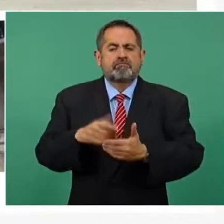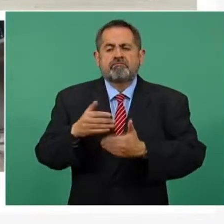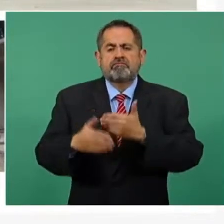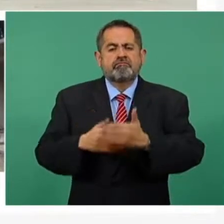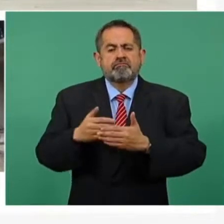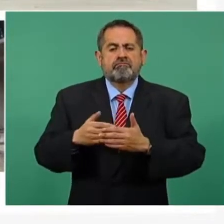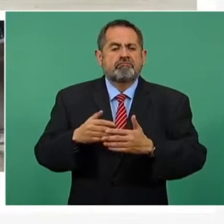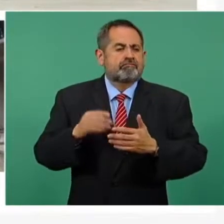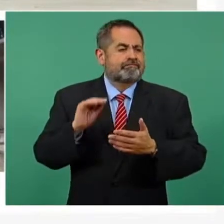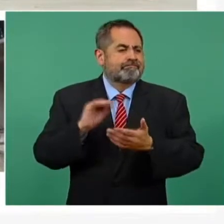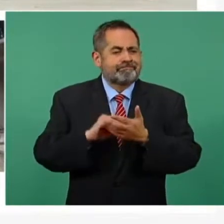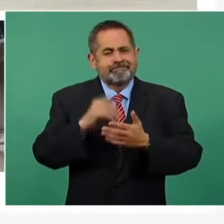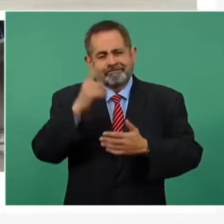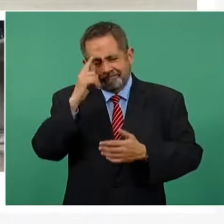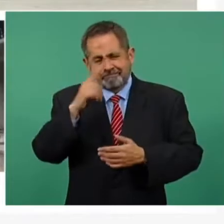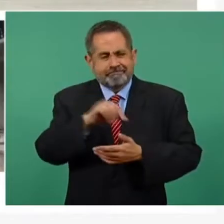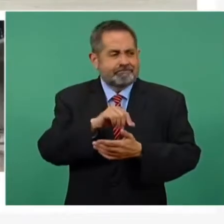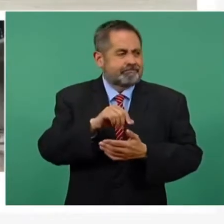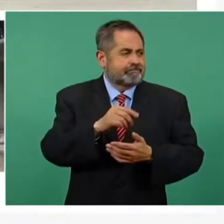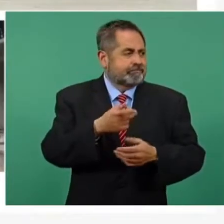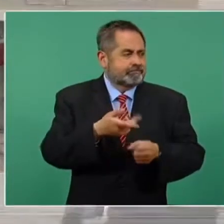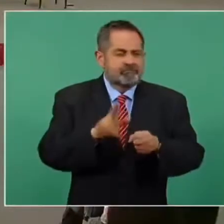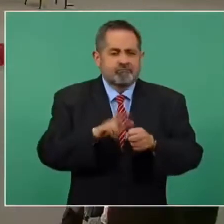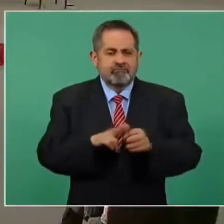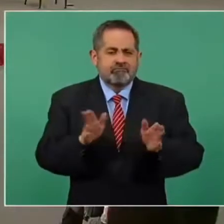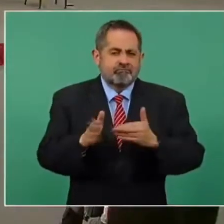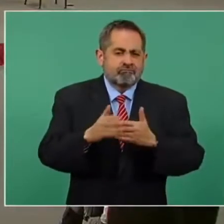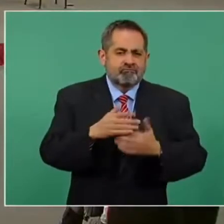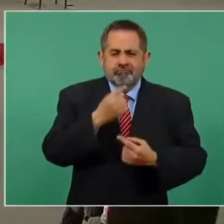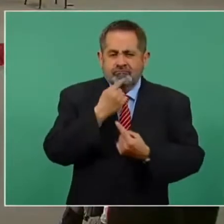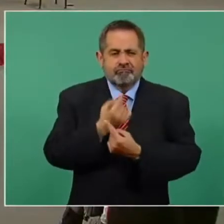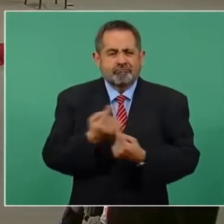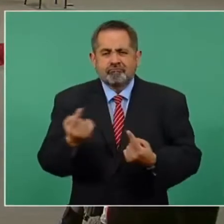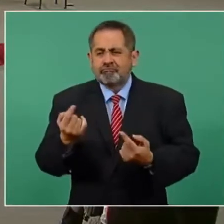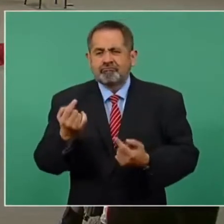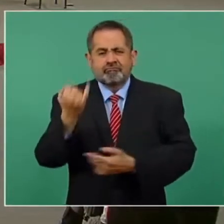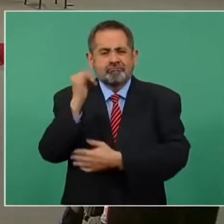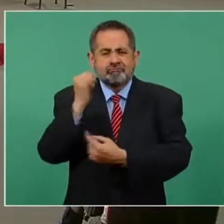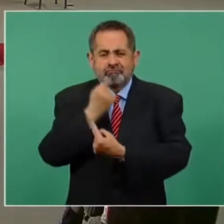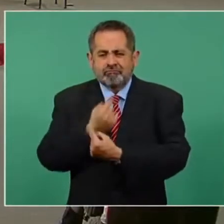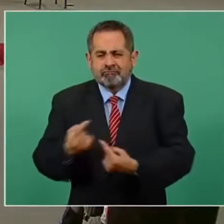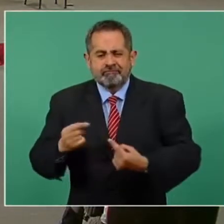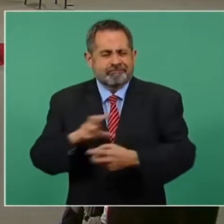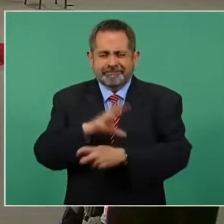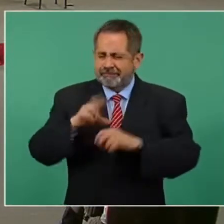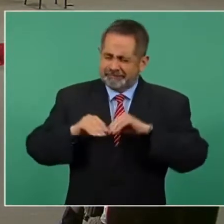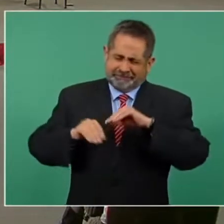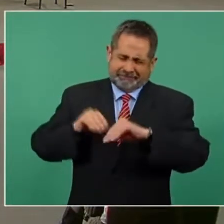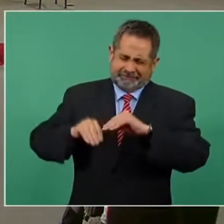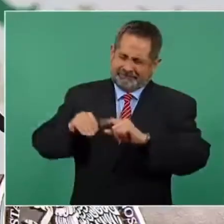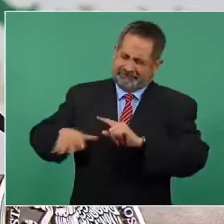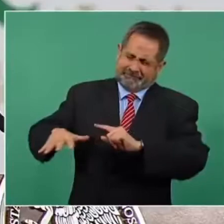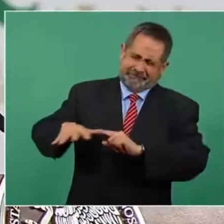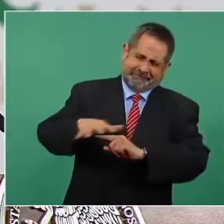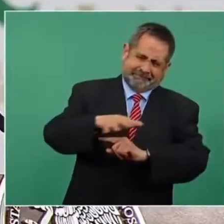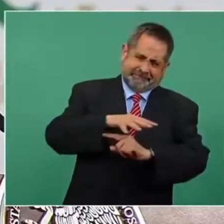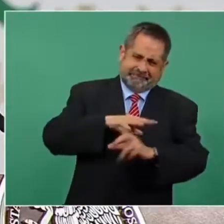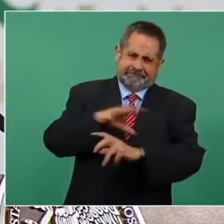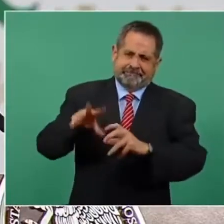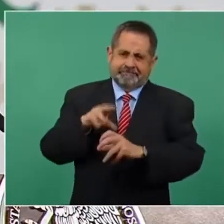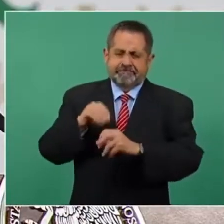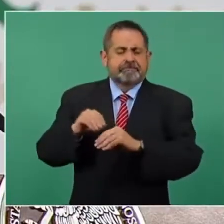hidráulicas, centros de salud, mantenimiento de jardines de niños y escuelas, sino también un proceso de reintegración y